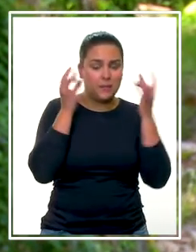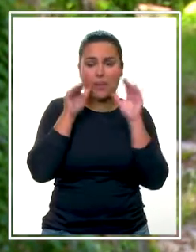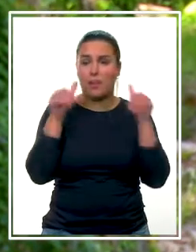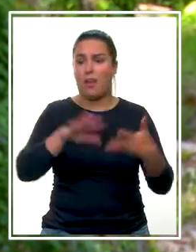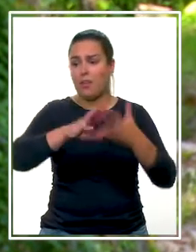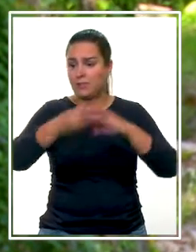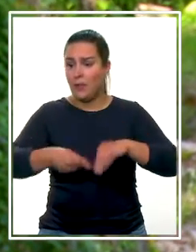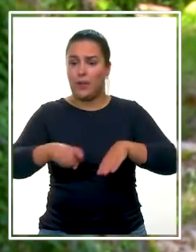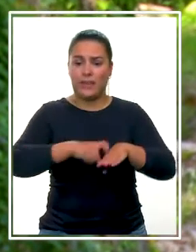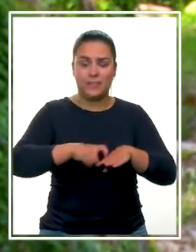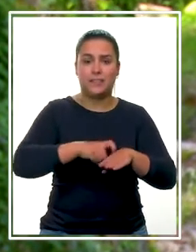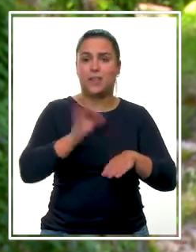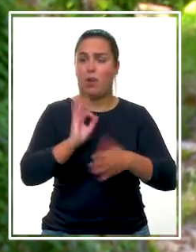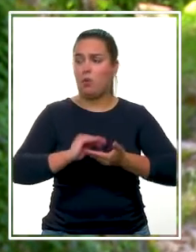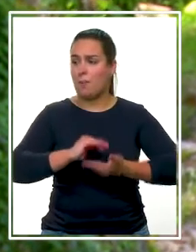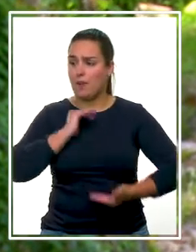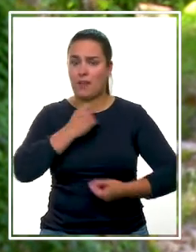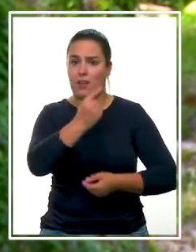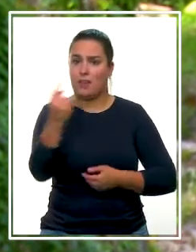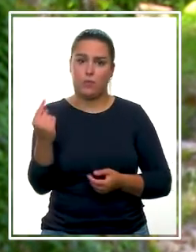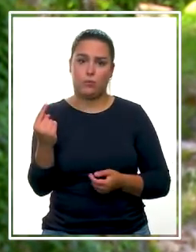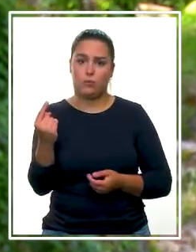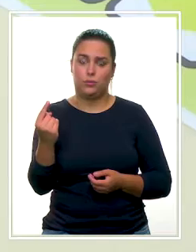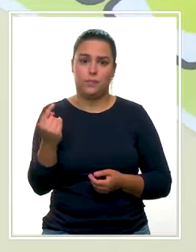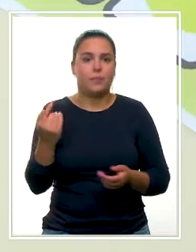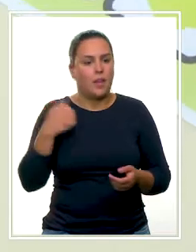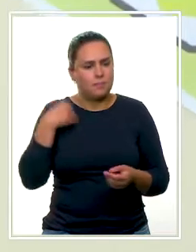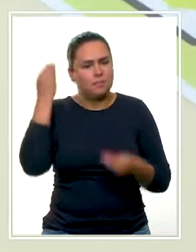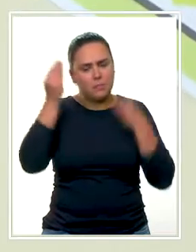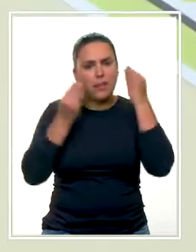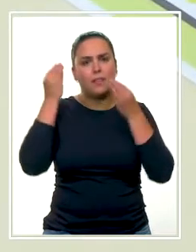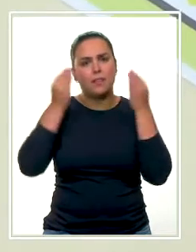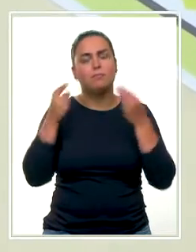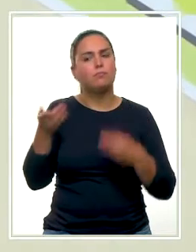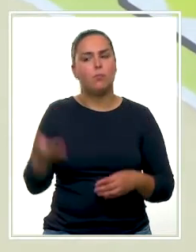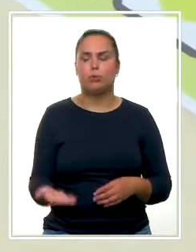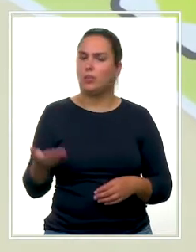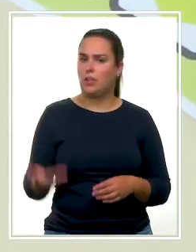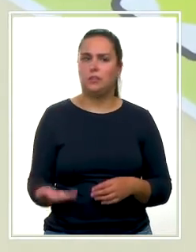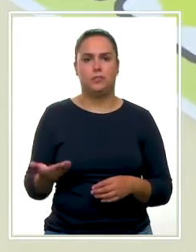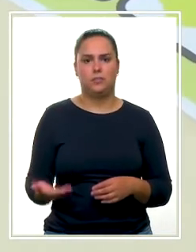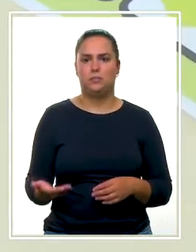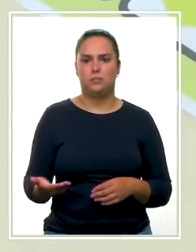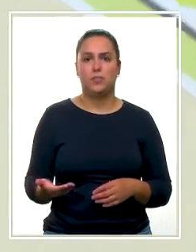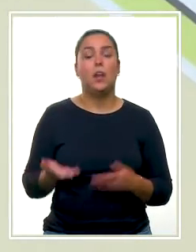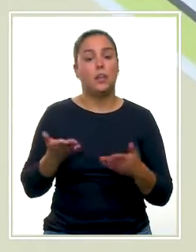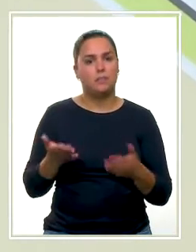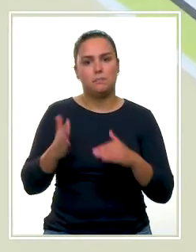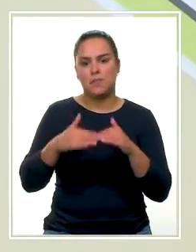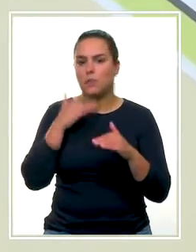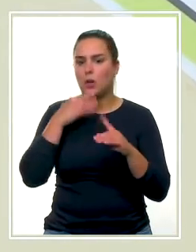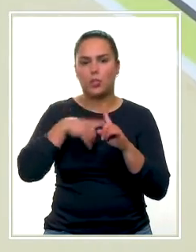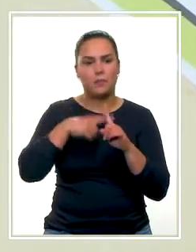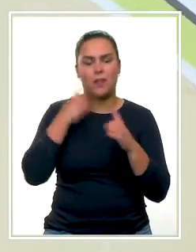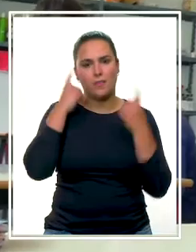esté adaptada a las características y a las capacidades de cada usuario. Nos parece muy importante que haya un mínimo